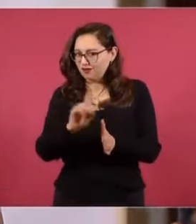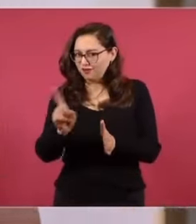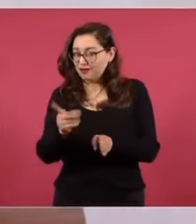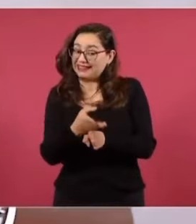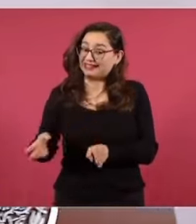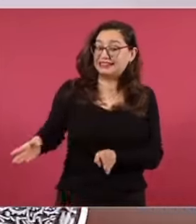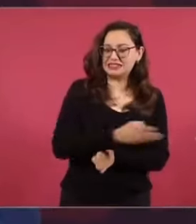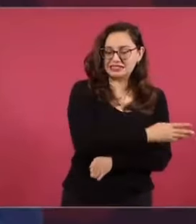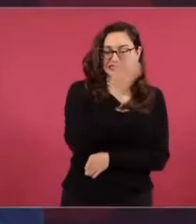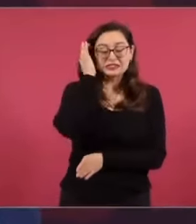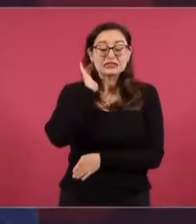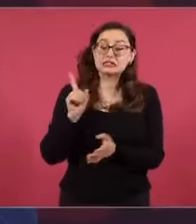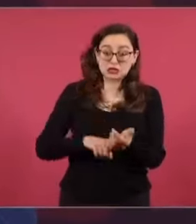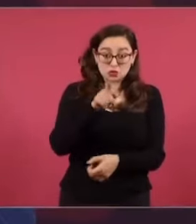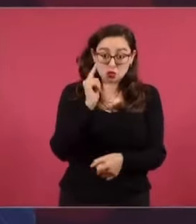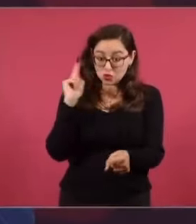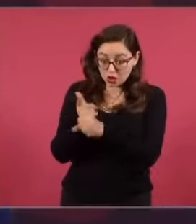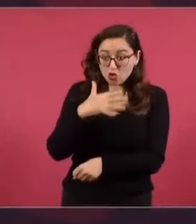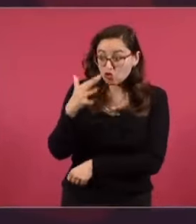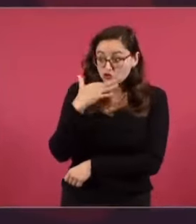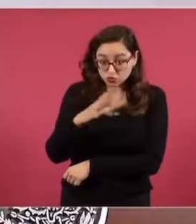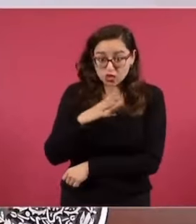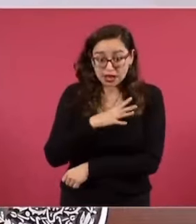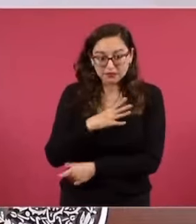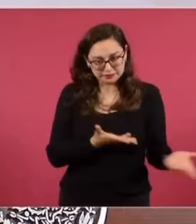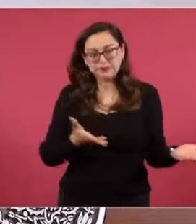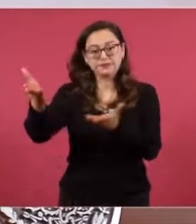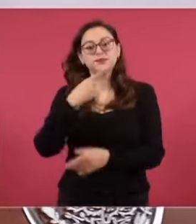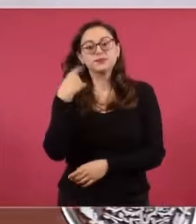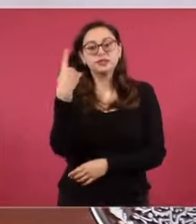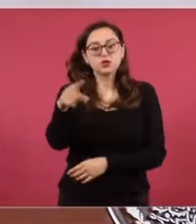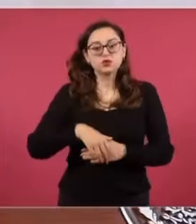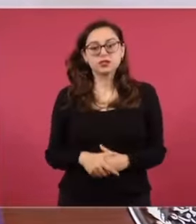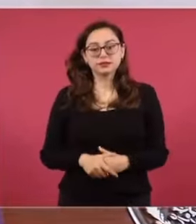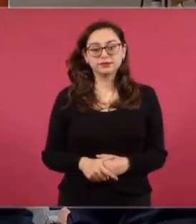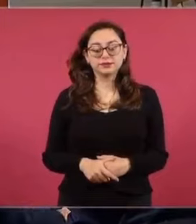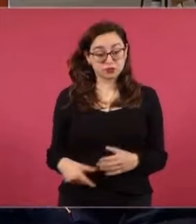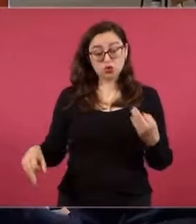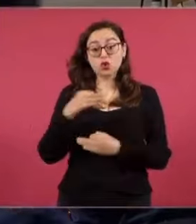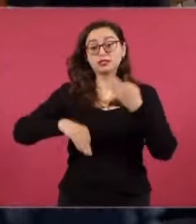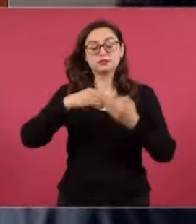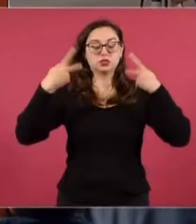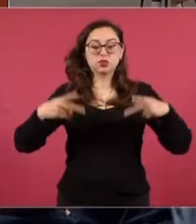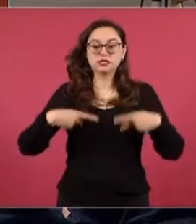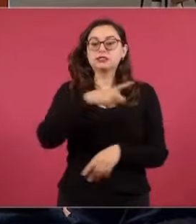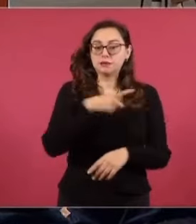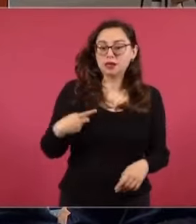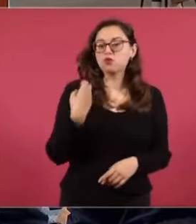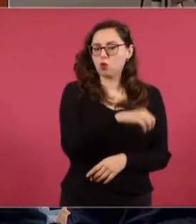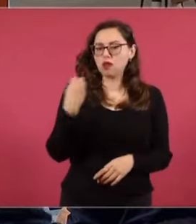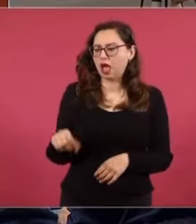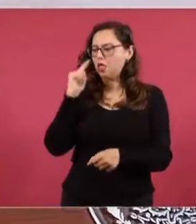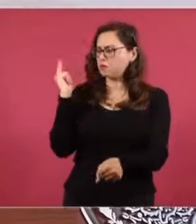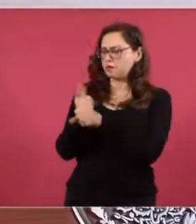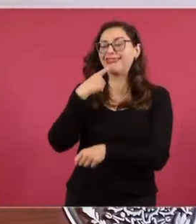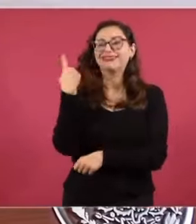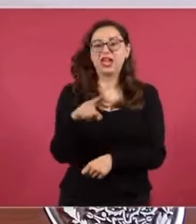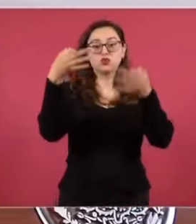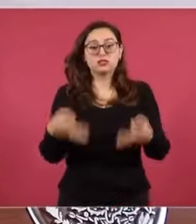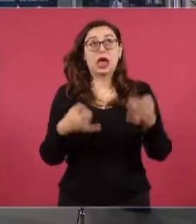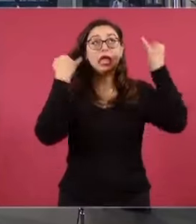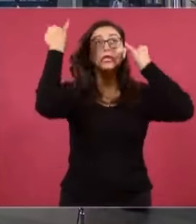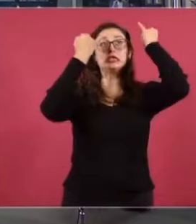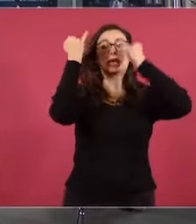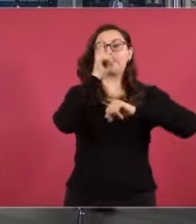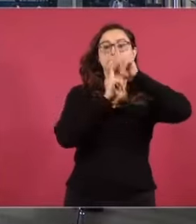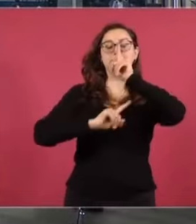la obligación de denunciarlo. Y hay que ir a la fiscalía y presentar una denuncia, pero no calumniar. Con esto,